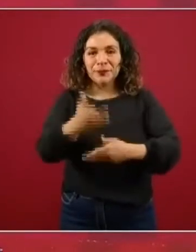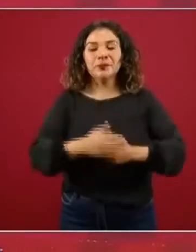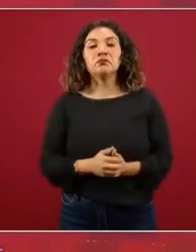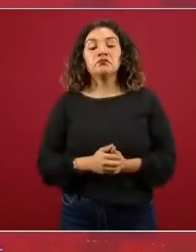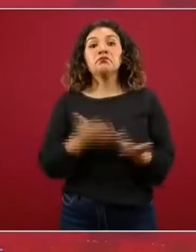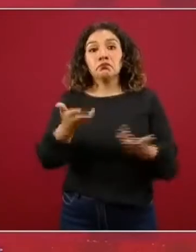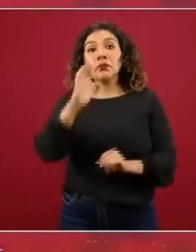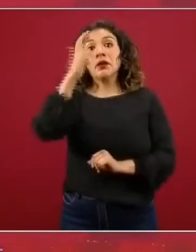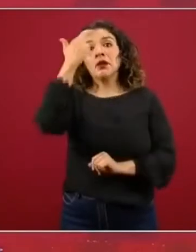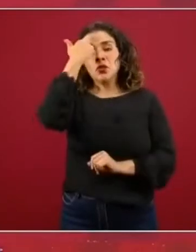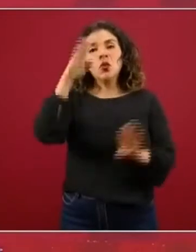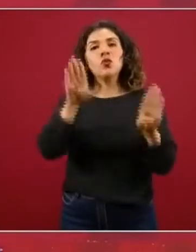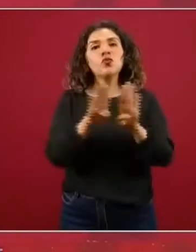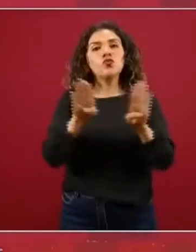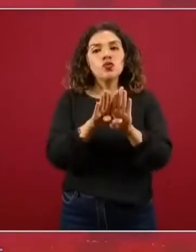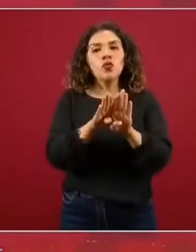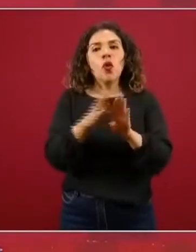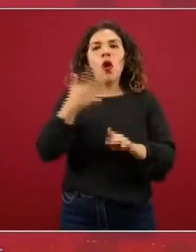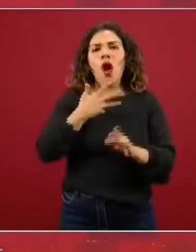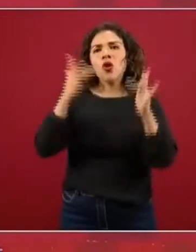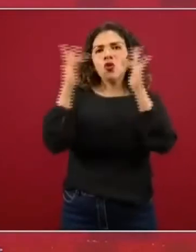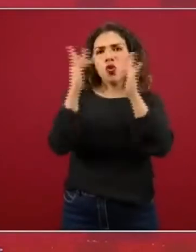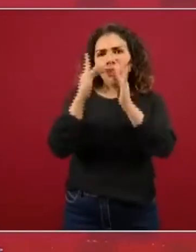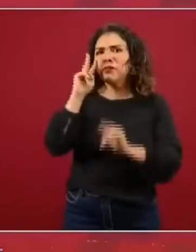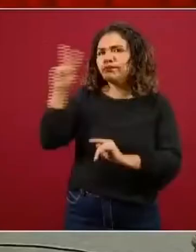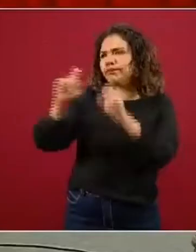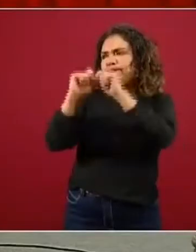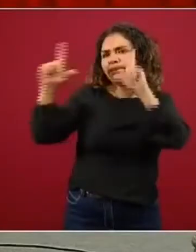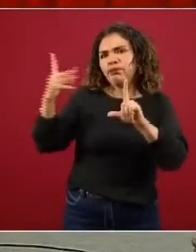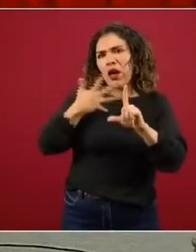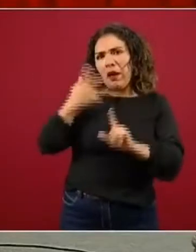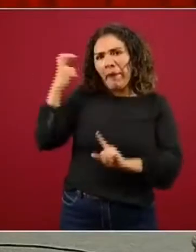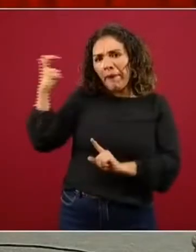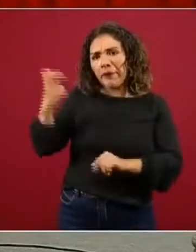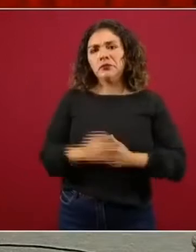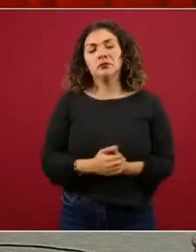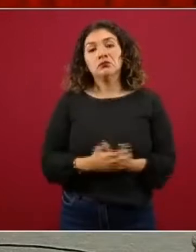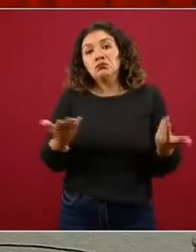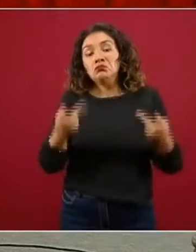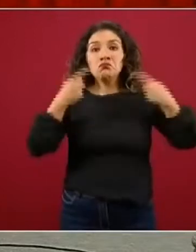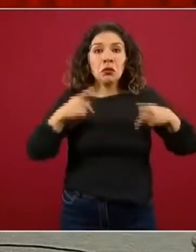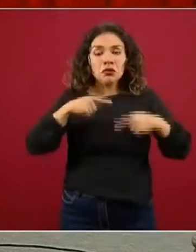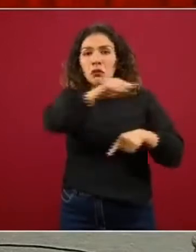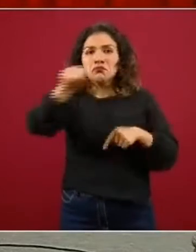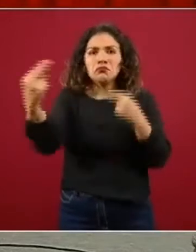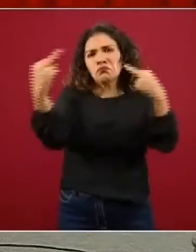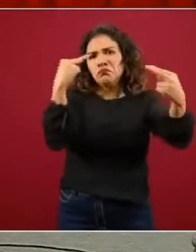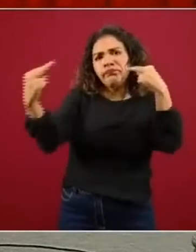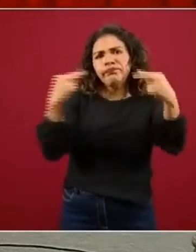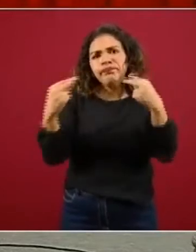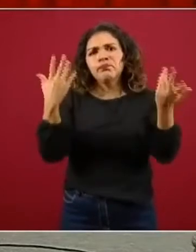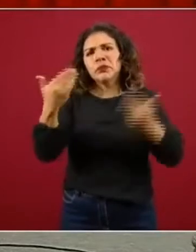Queremos recordar las formas de contacto, las que aparecen en la pantalla. Para que las personas que nos están viendo